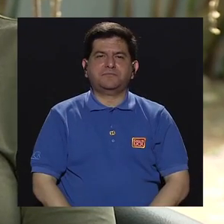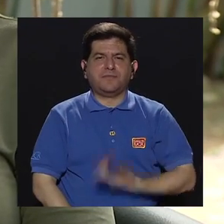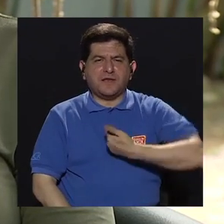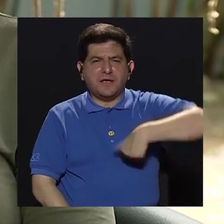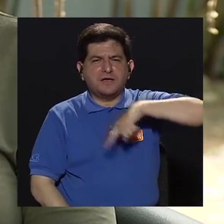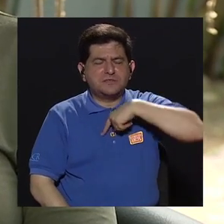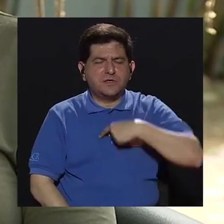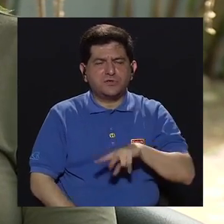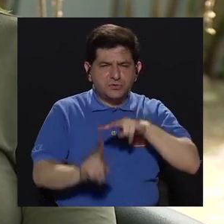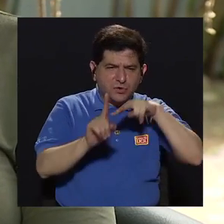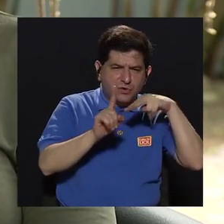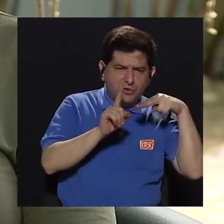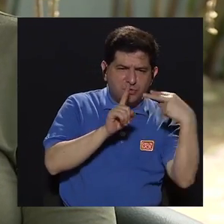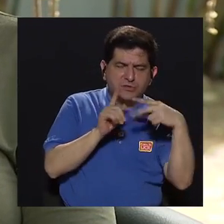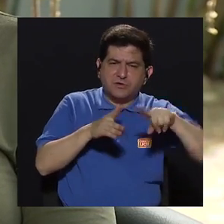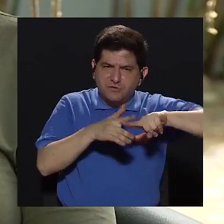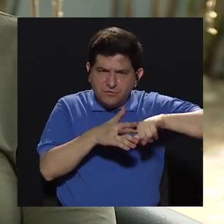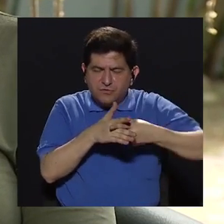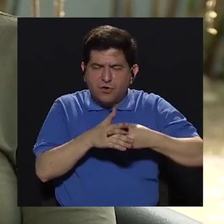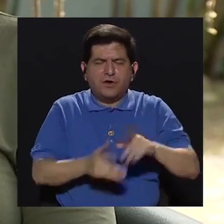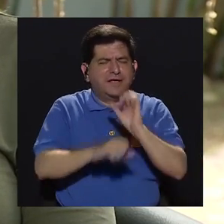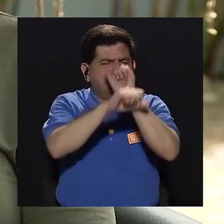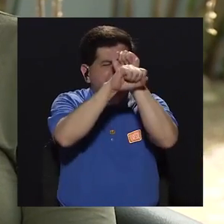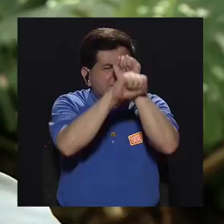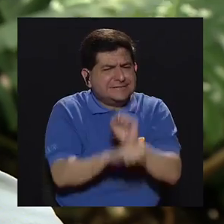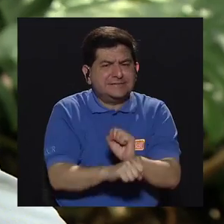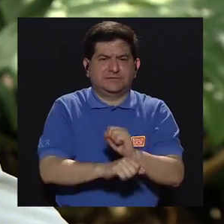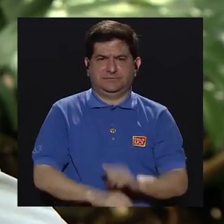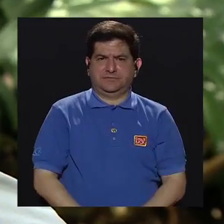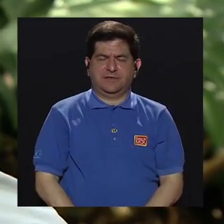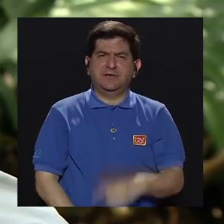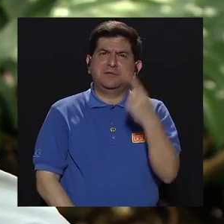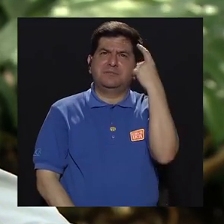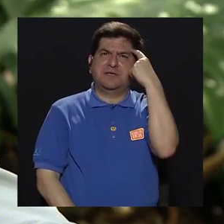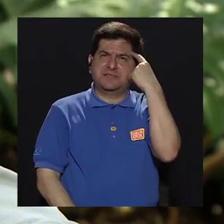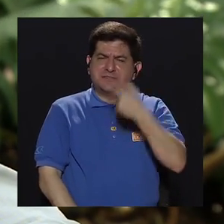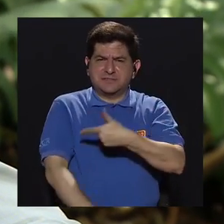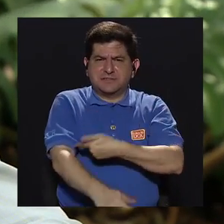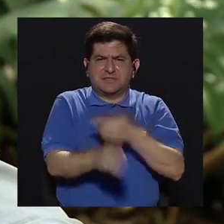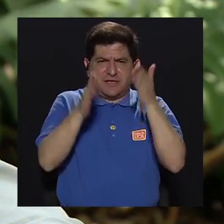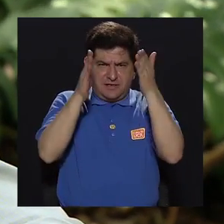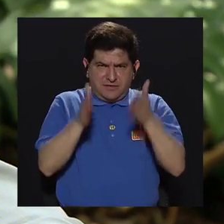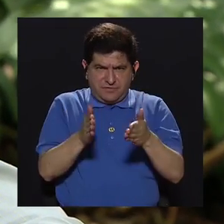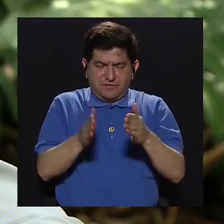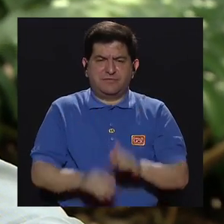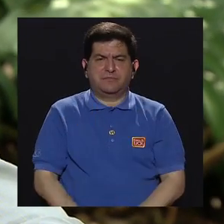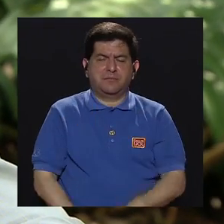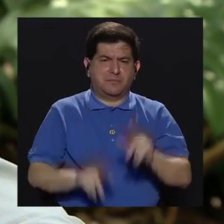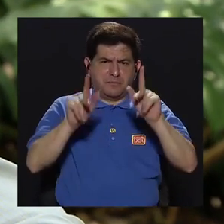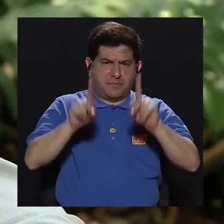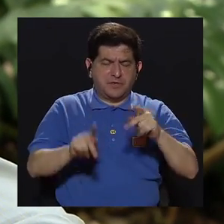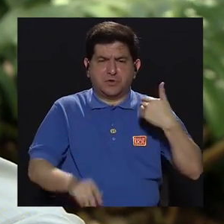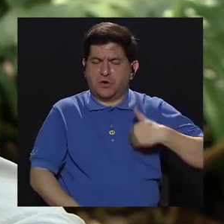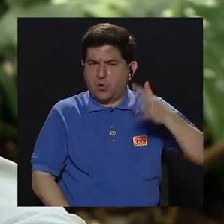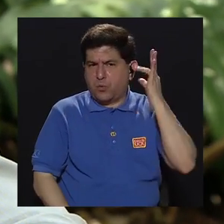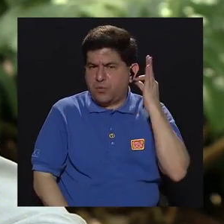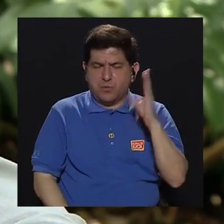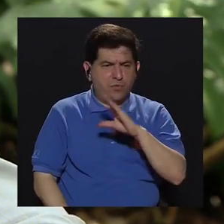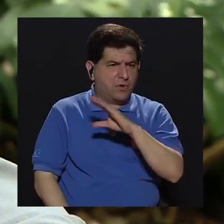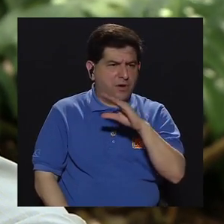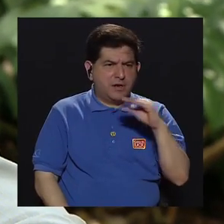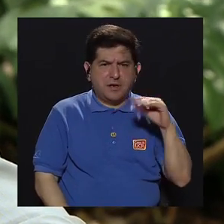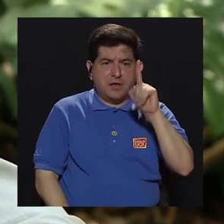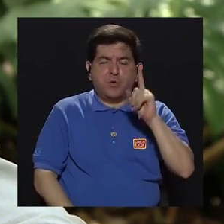vamos un poquito al enfoque, como usted dijo al principio, más tradicional, ubiquemos un enfermero o una enfermera dentro de un hospital,